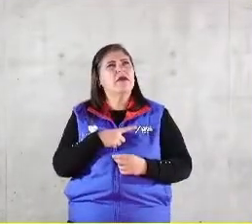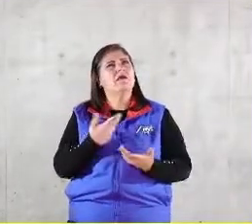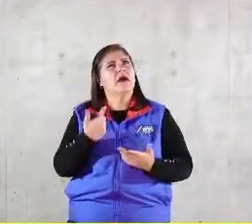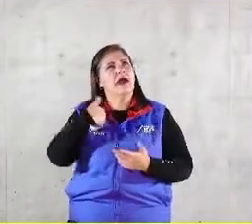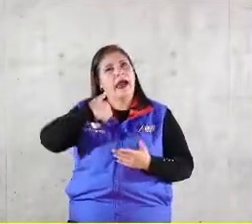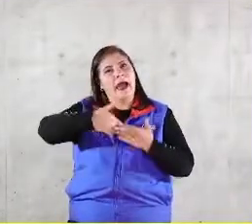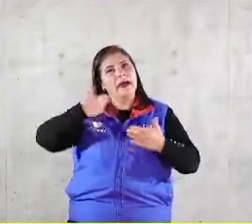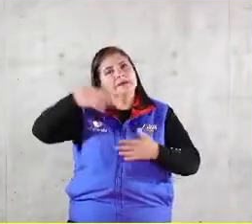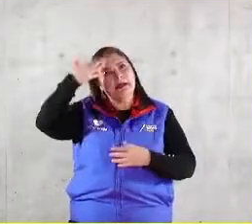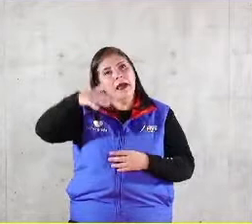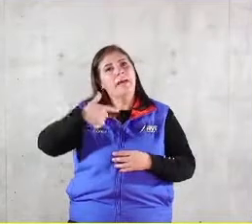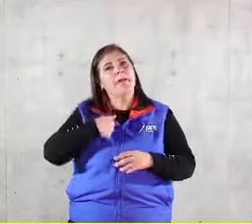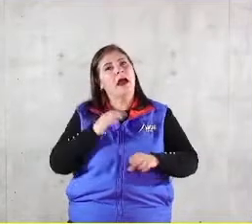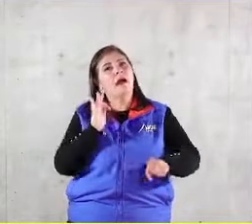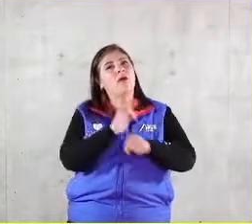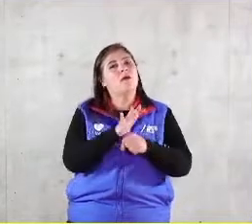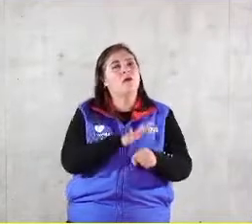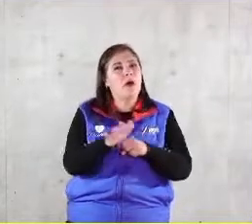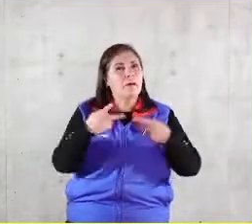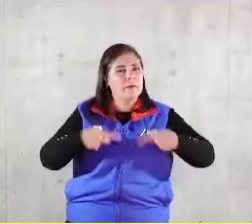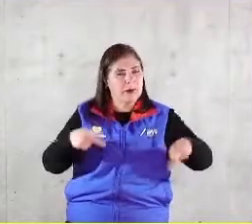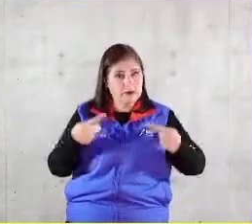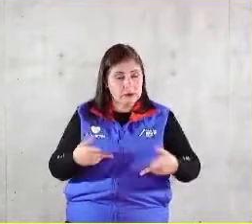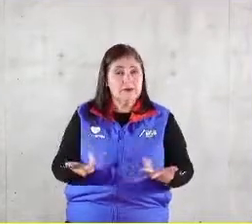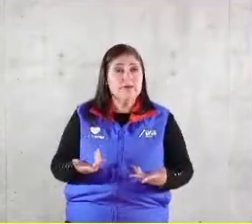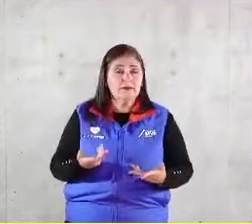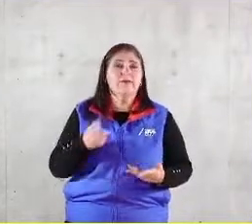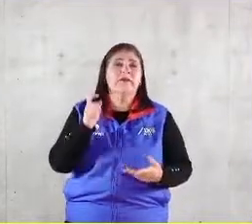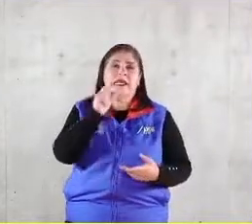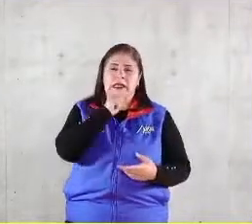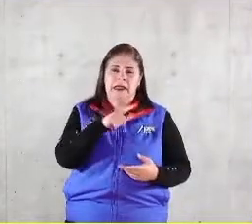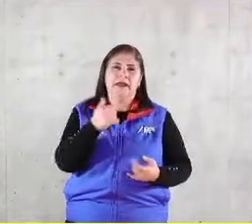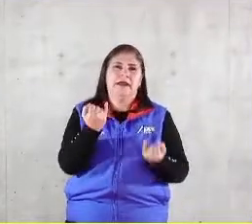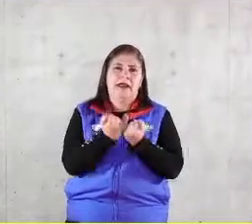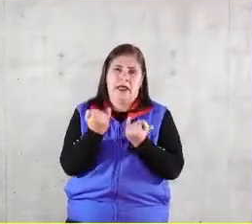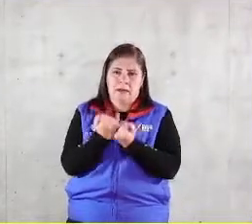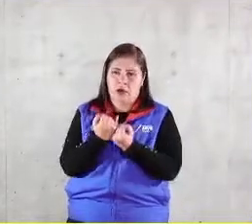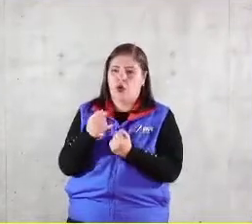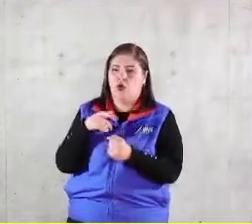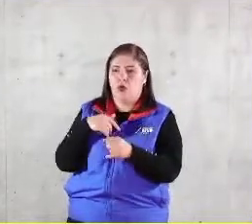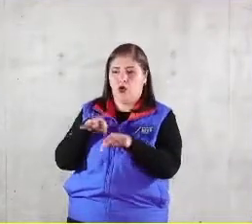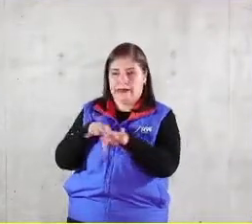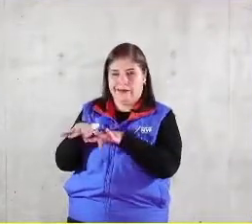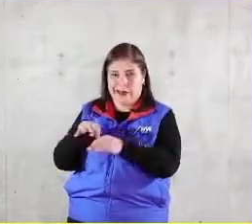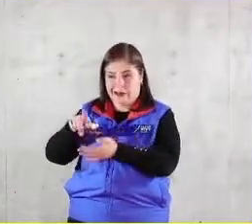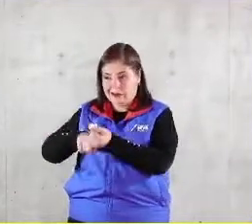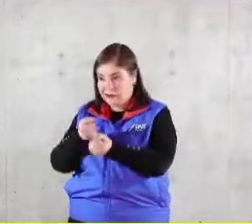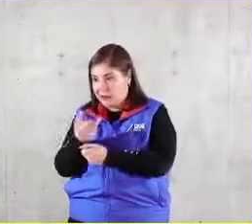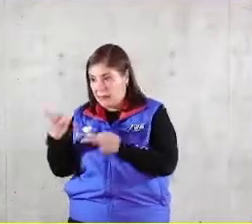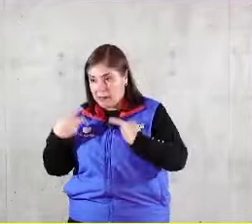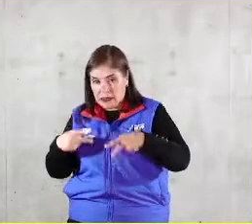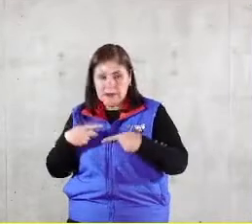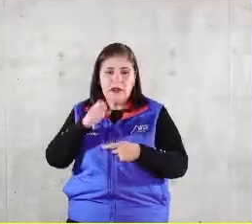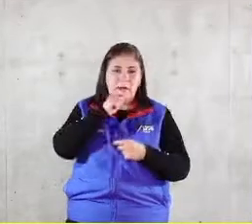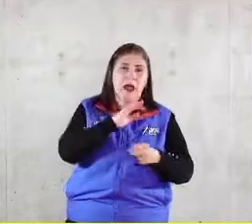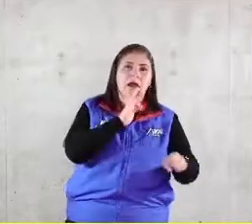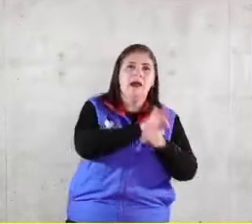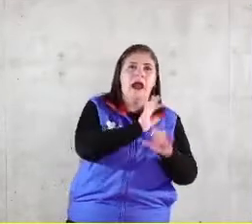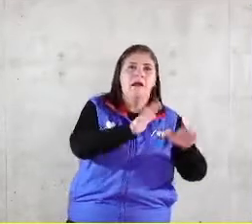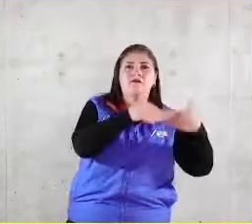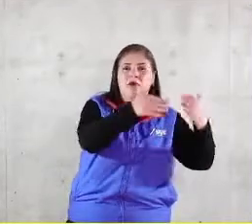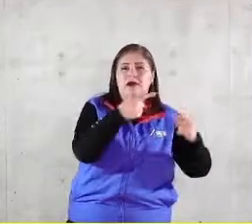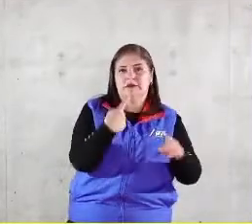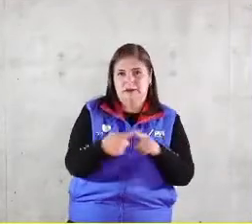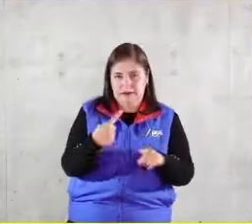pero yo quiero mostrarles como si fuera una prestación de sus colaboradores porque me parece que es algo más cercano supongamos entonces